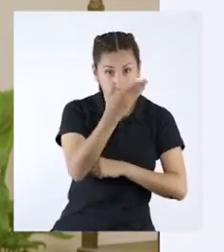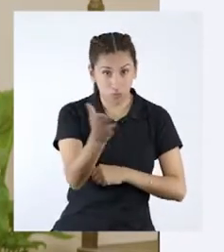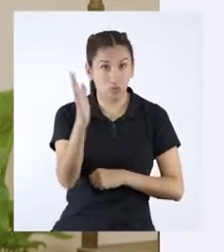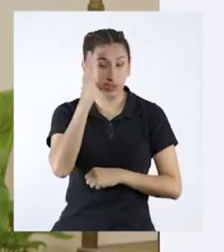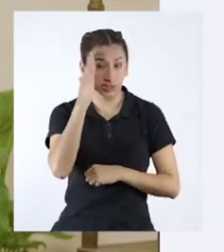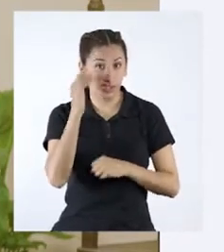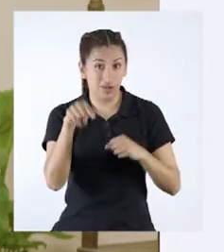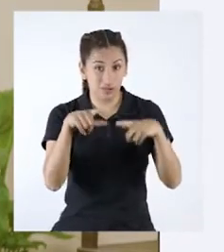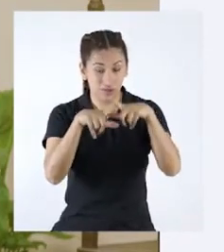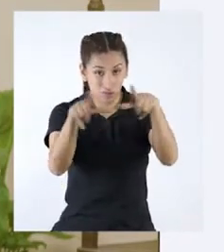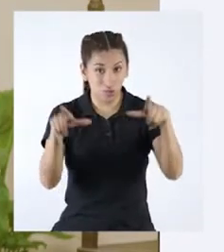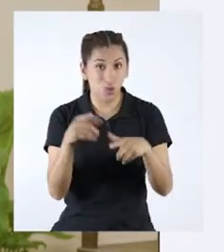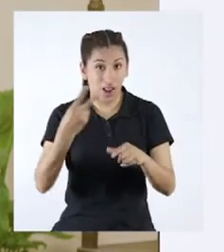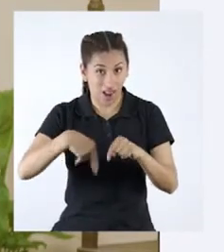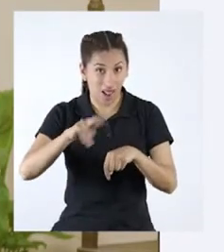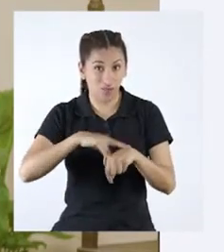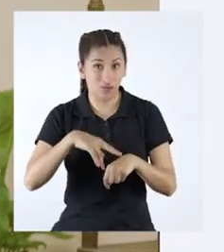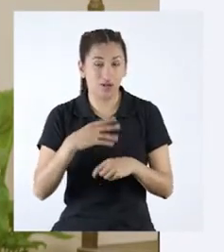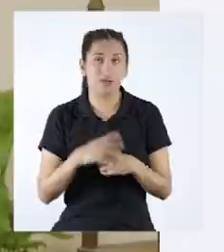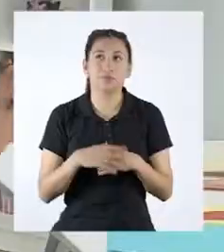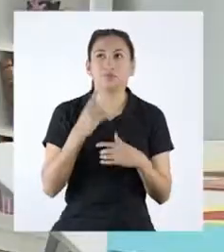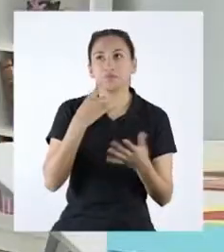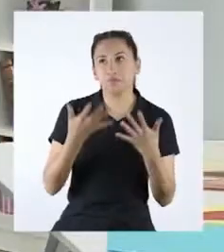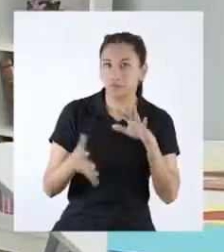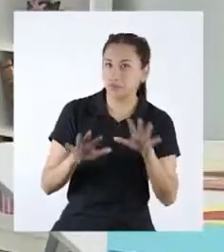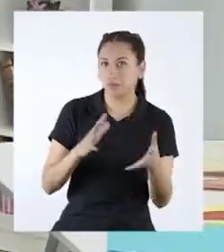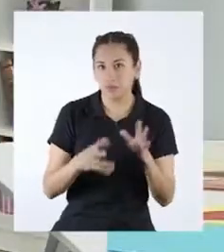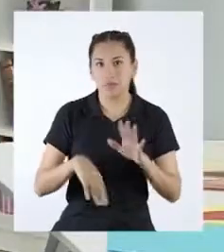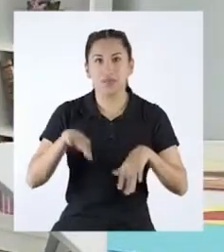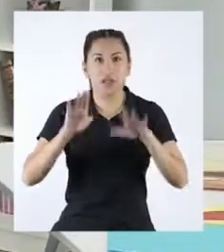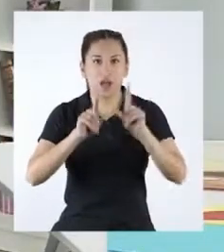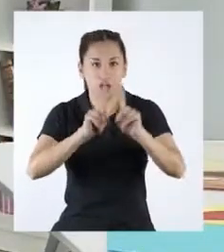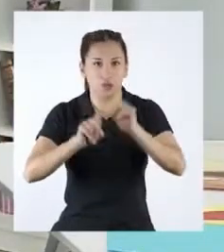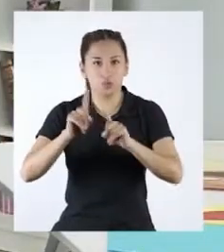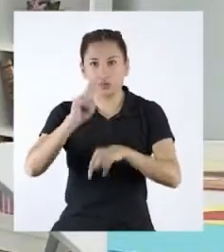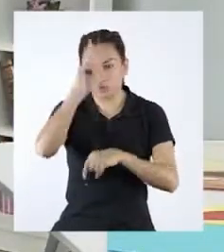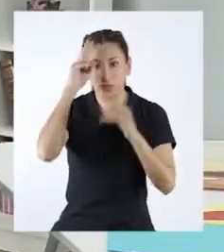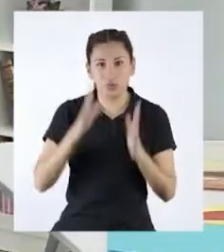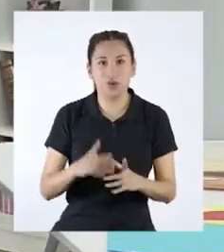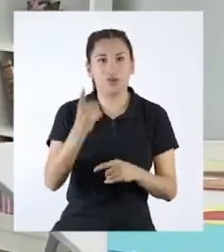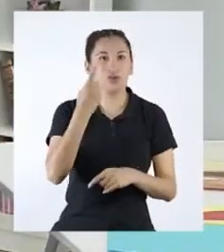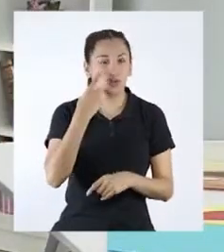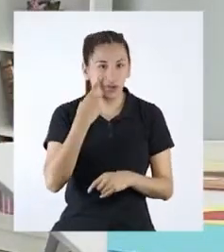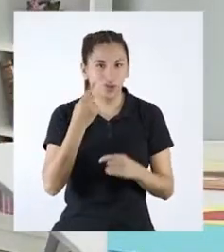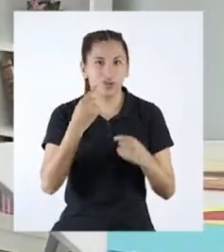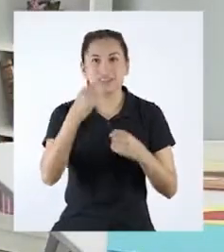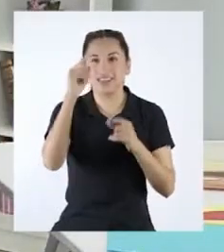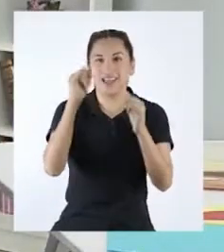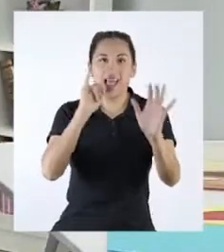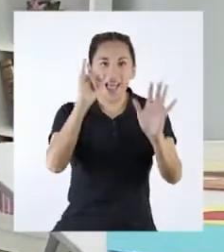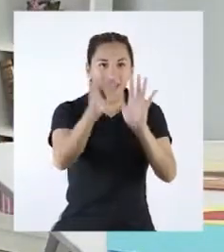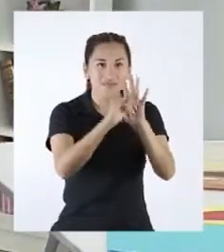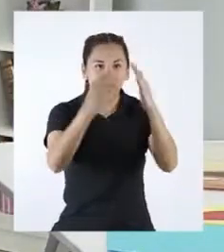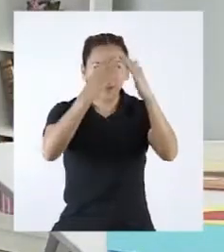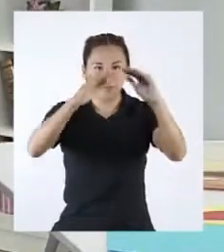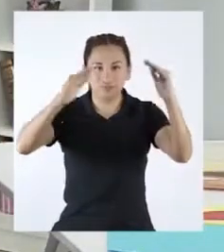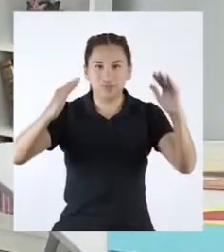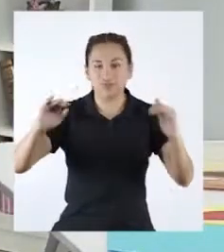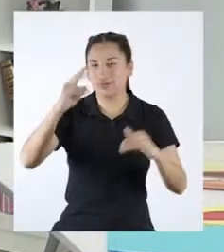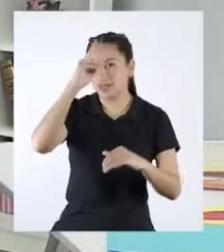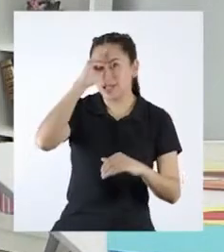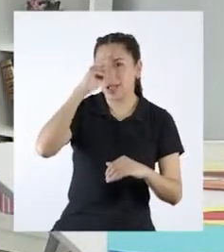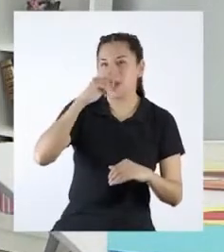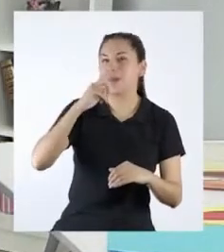¿Sabes algo acerca de estos patrimonios naturales? Probablemente la mayoría de peruanos reconocemos la imagen de Machu Picchu.